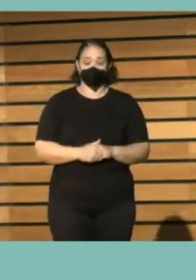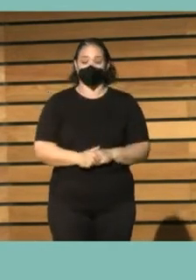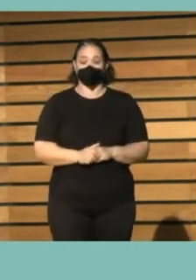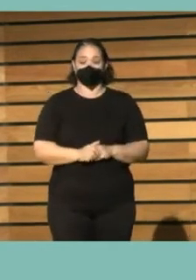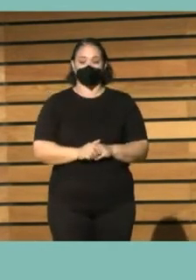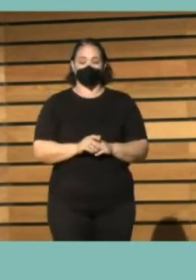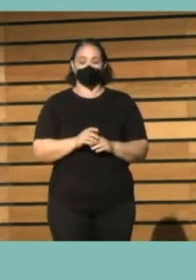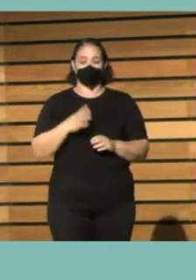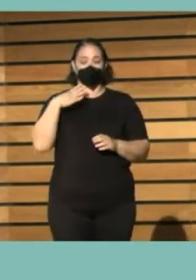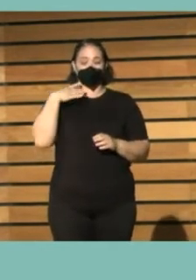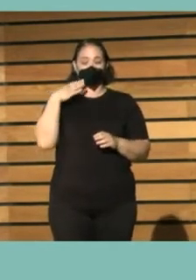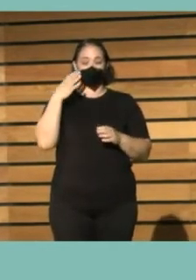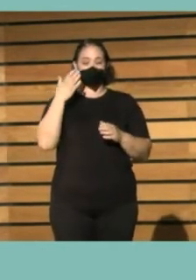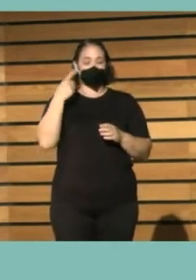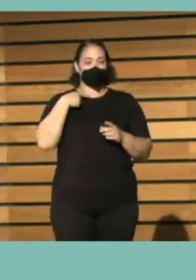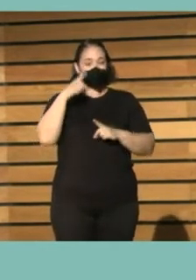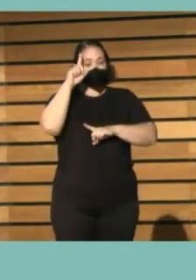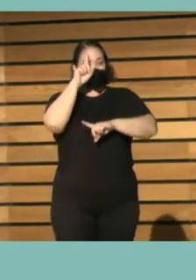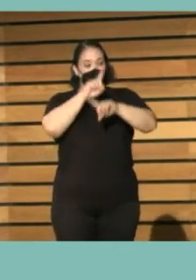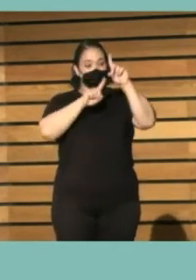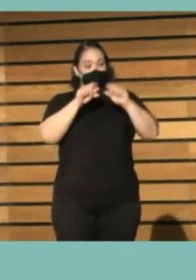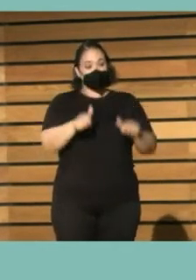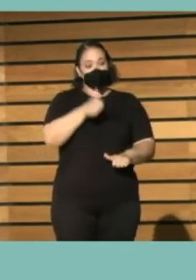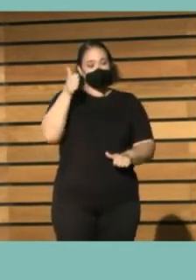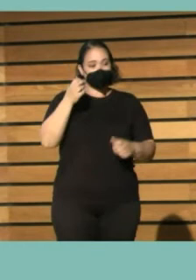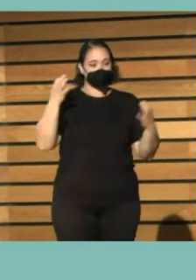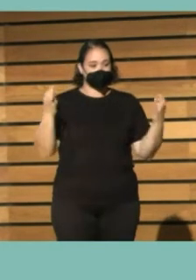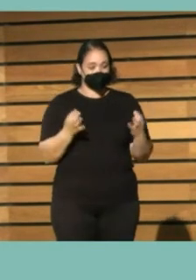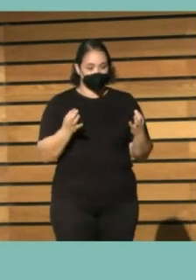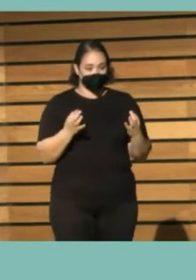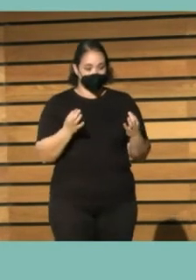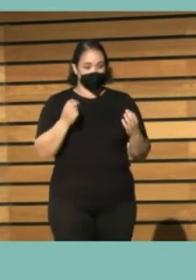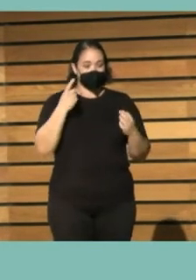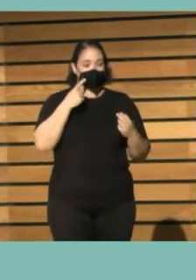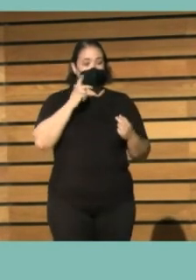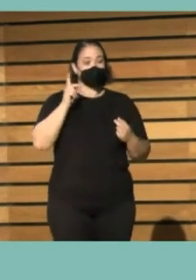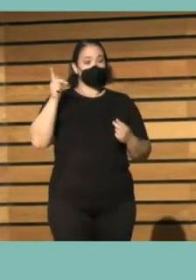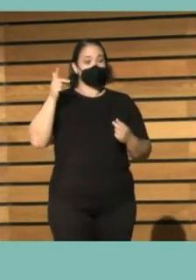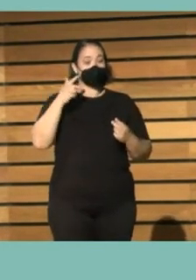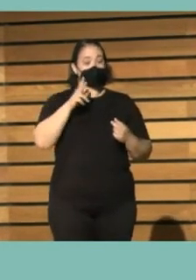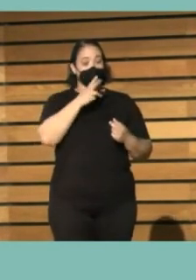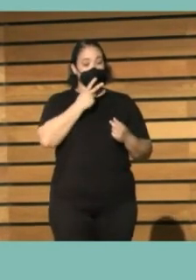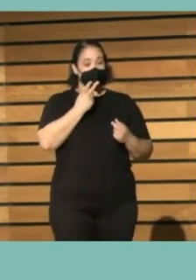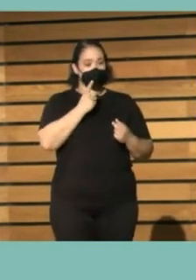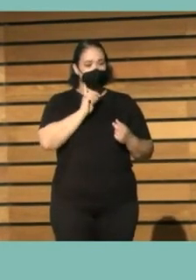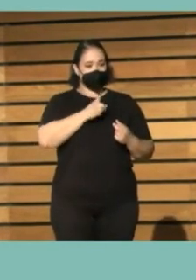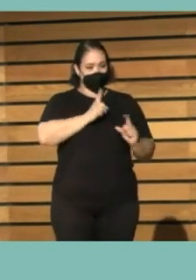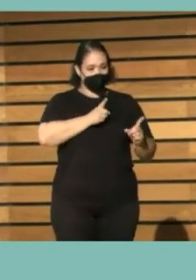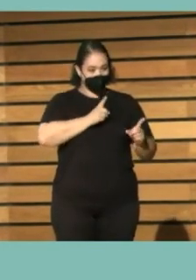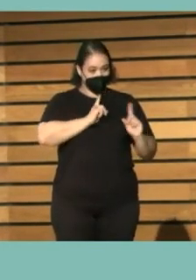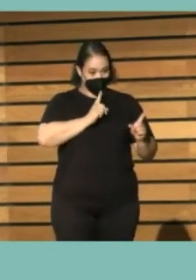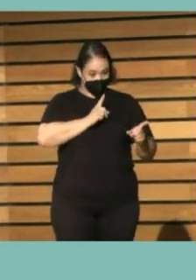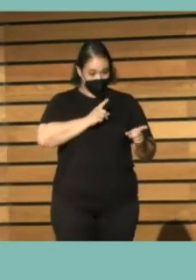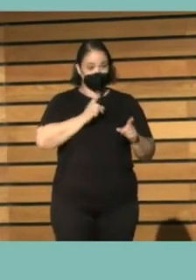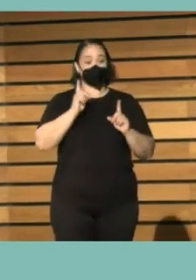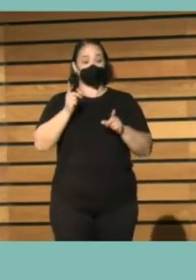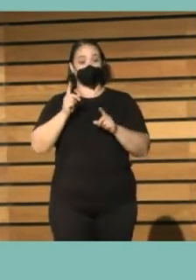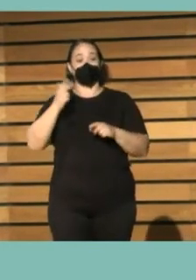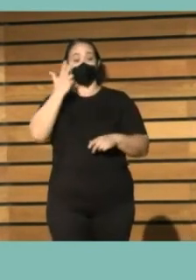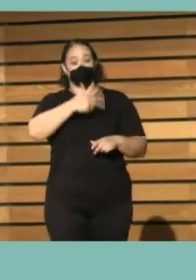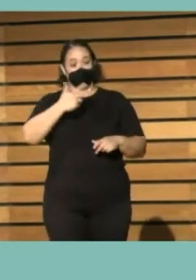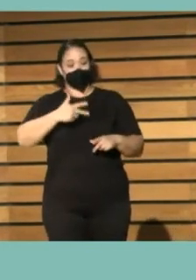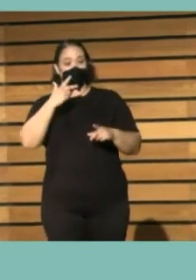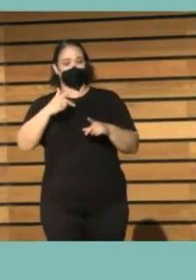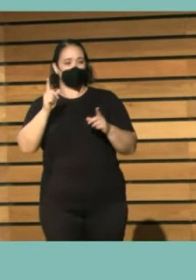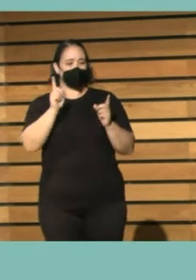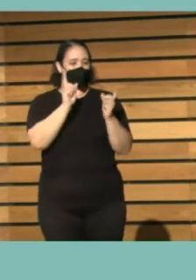no hay cosa más preocupante que ver a los de Bilbao con los de Bilbao a los de Albacete con los de Albacete y a los de Cantabria con los